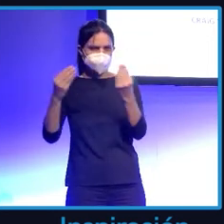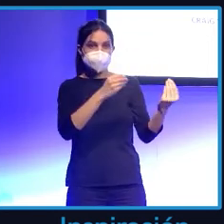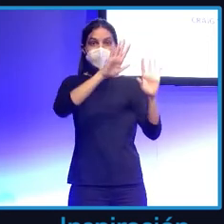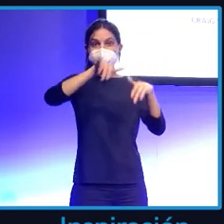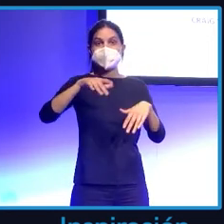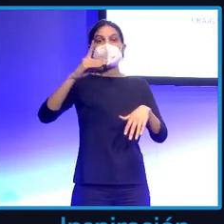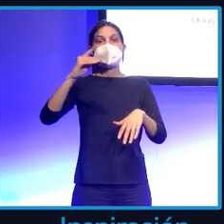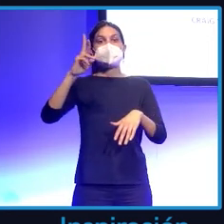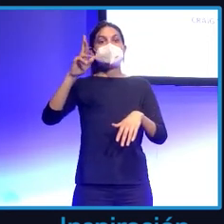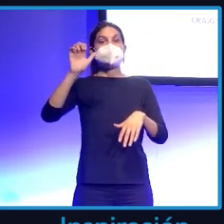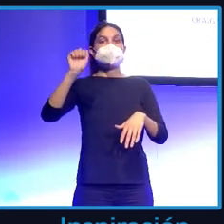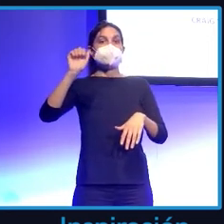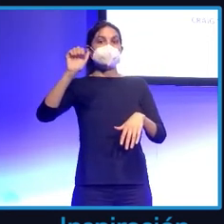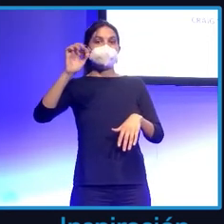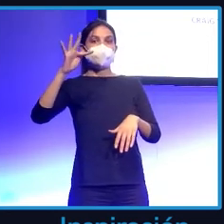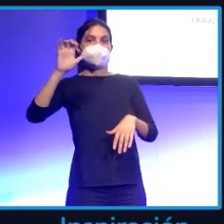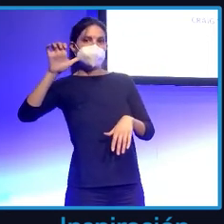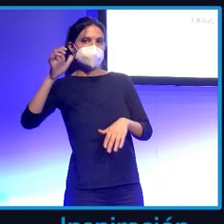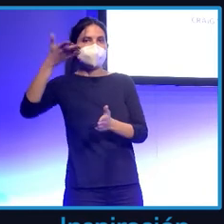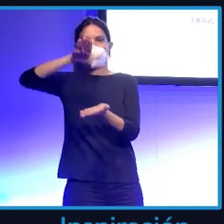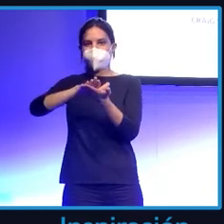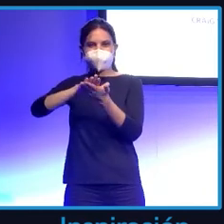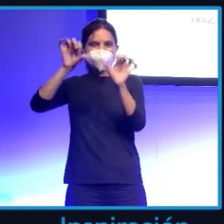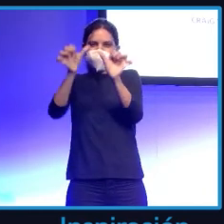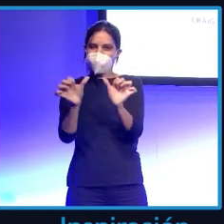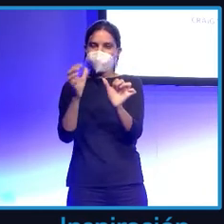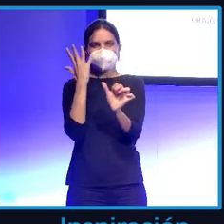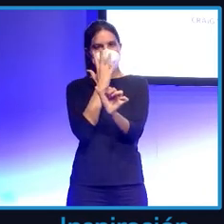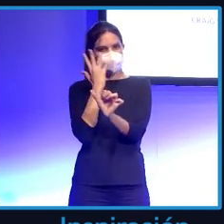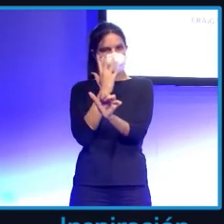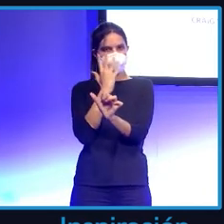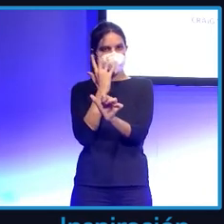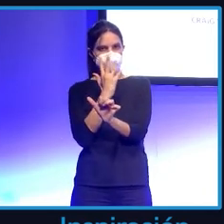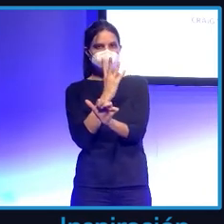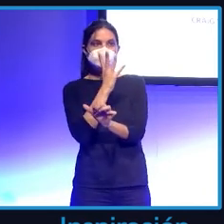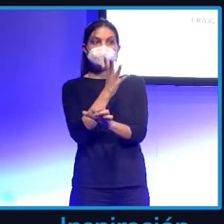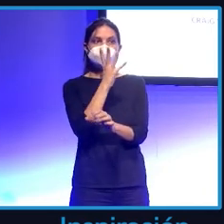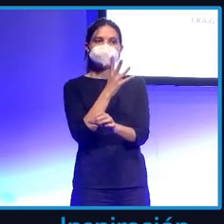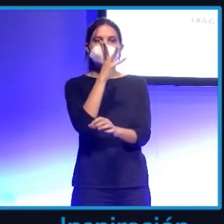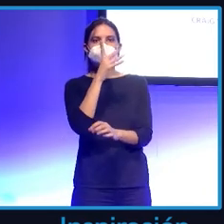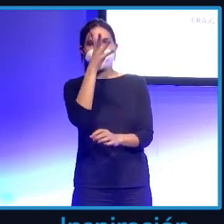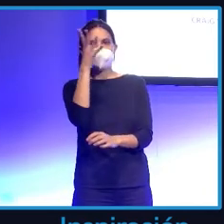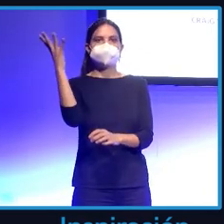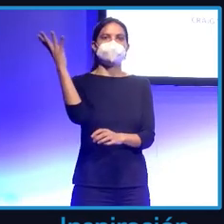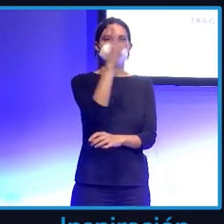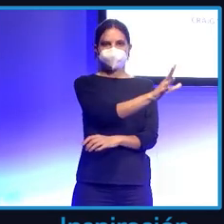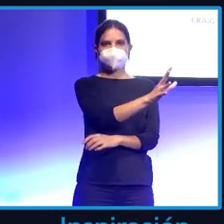de una forma un poco rara y por eso Ira es el que ha demandado a Craig porque